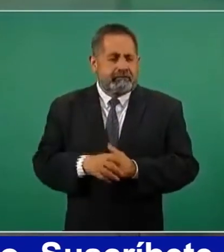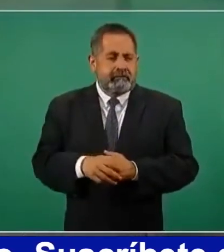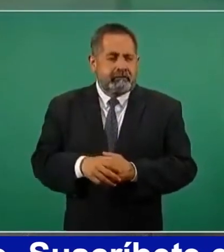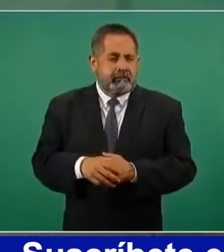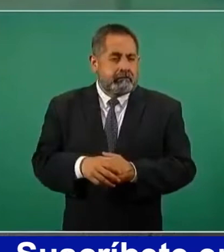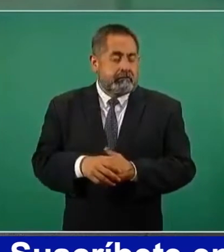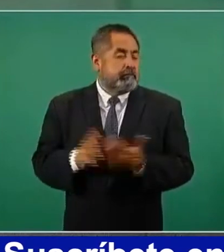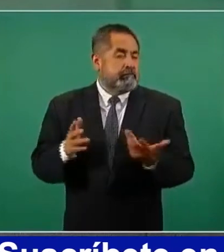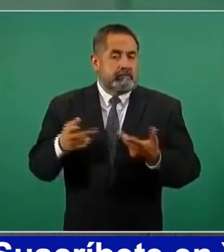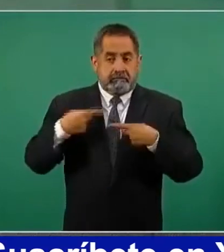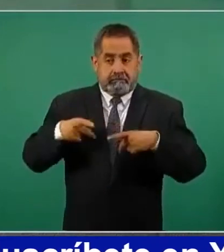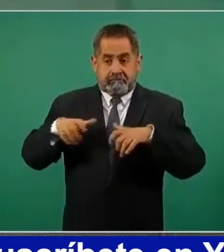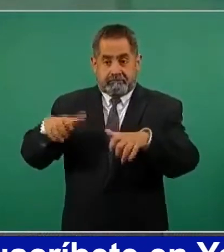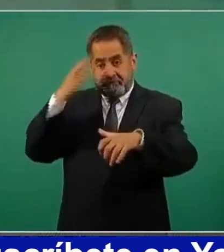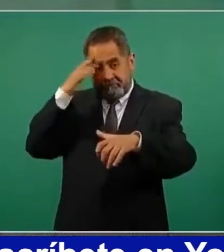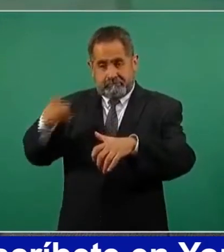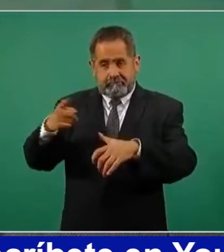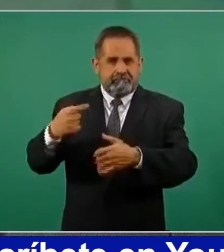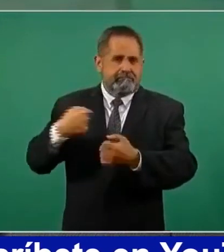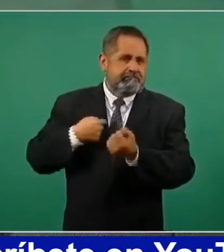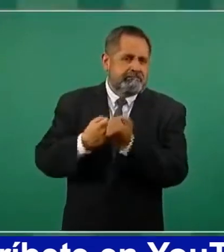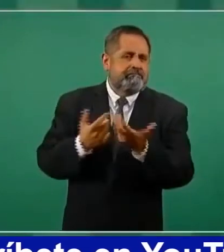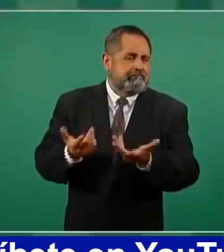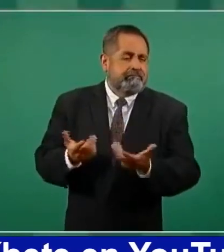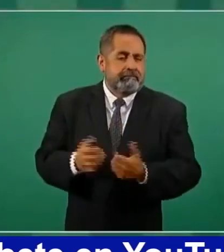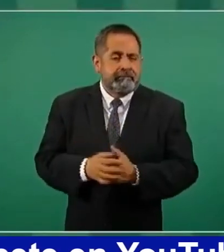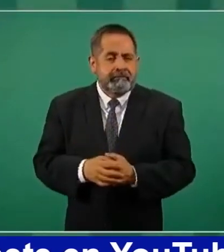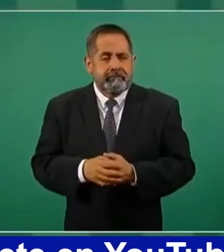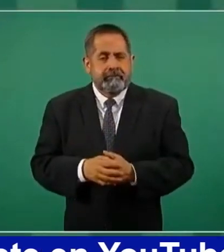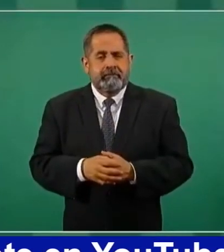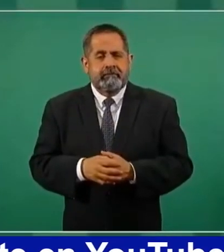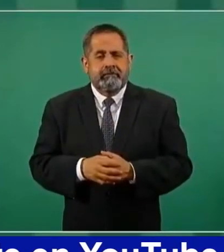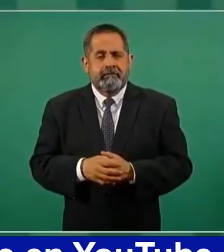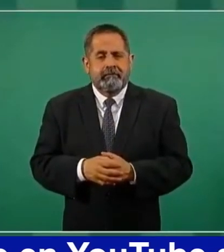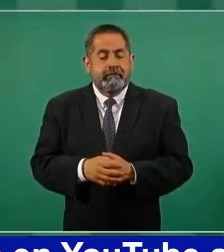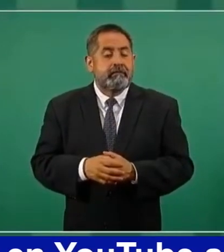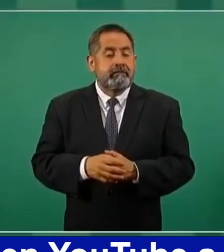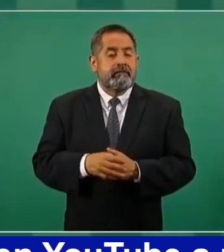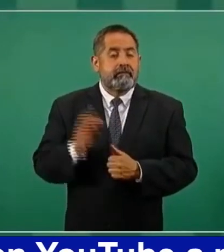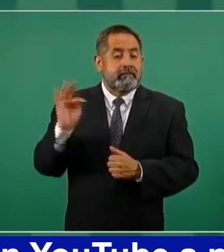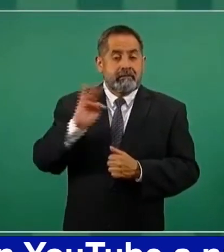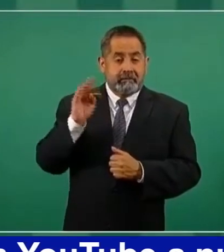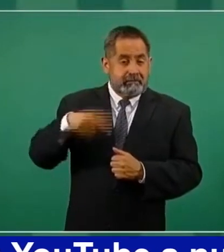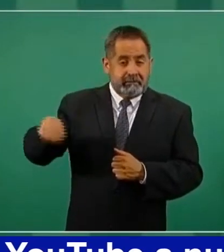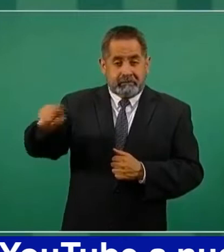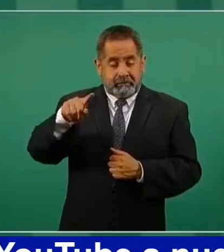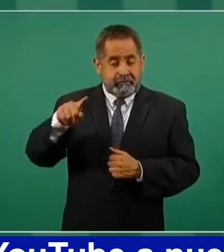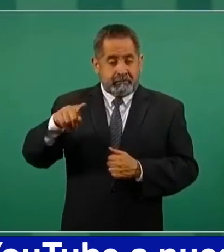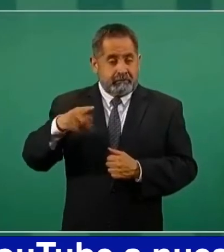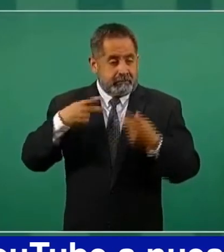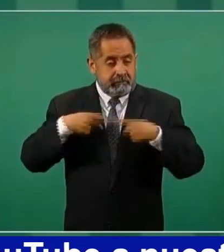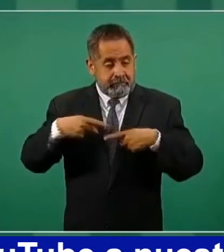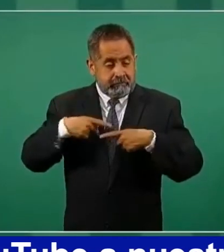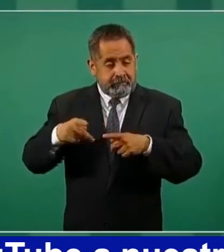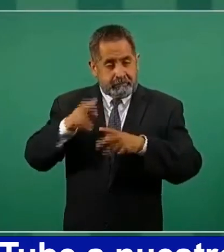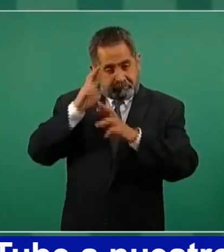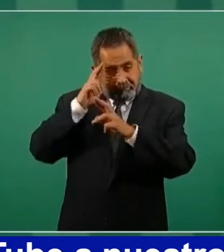estaríamos acabados.